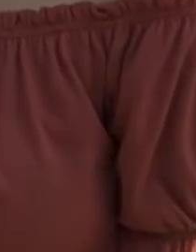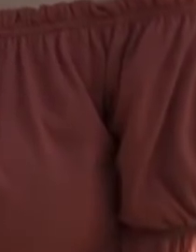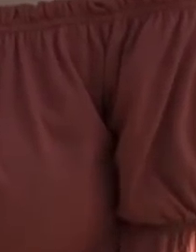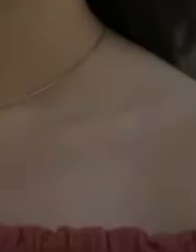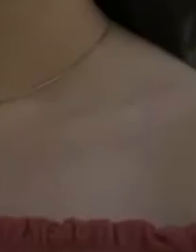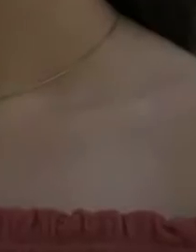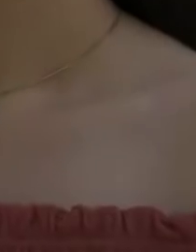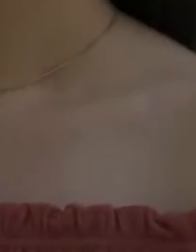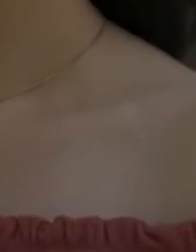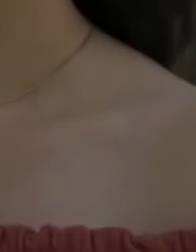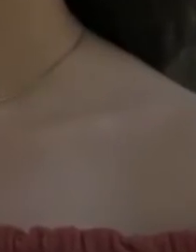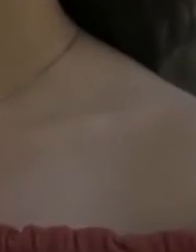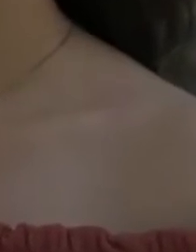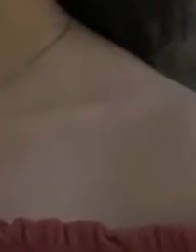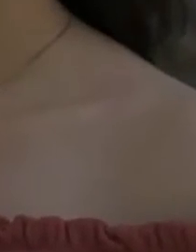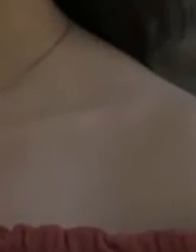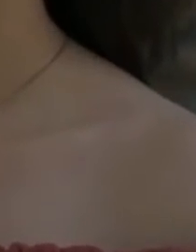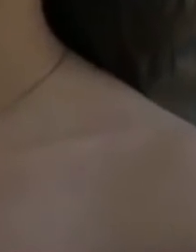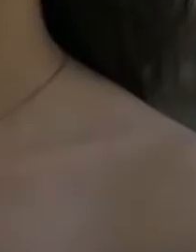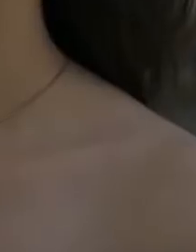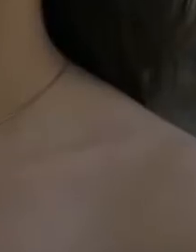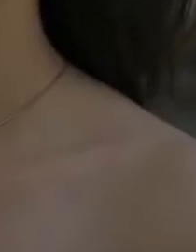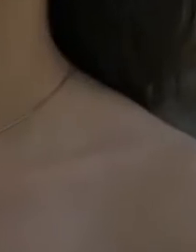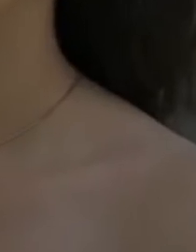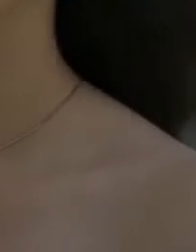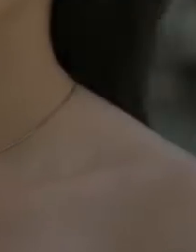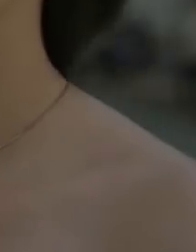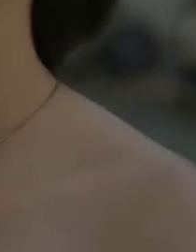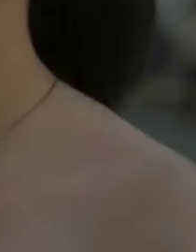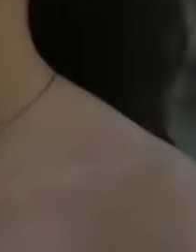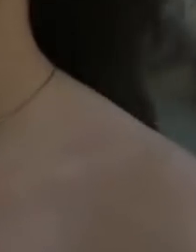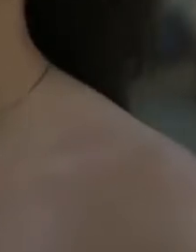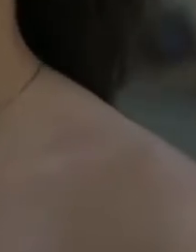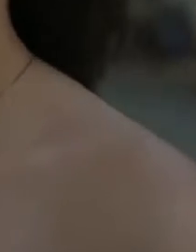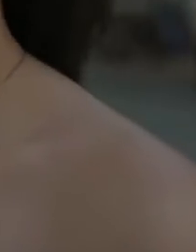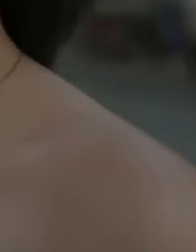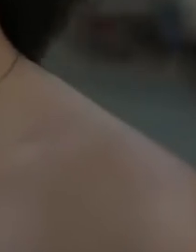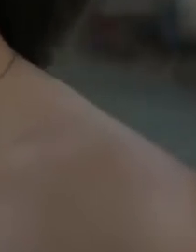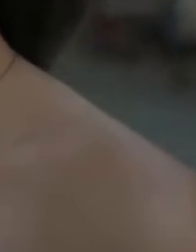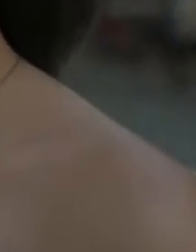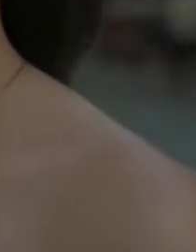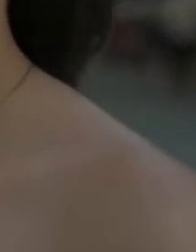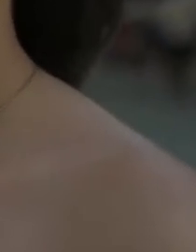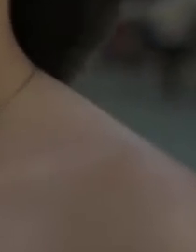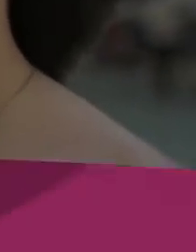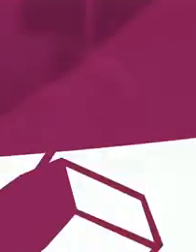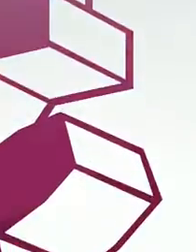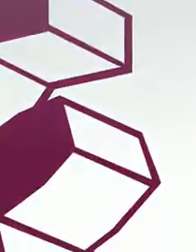cualquier actividad. Soy mexicana, soy mujer y estoy orgullosa de pertenecer al Instituto Politécnico Nacional.